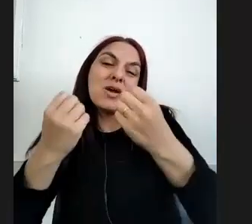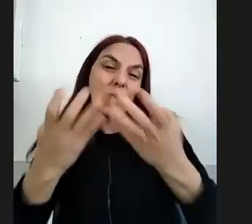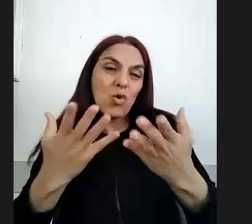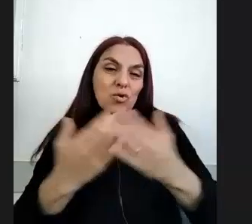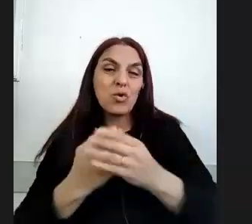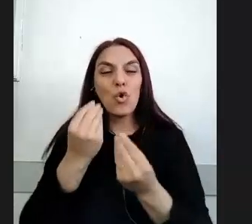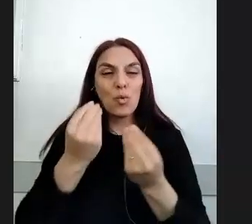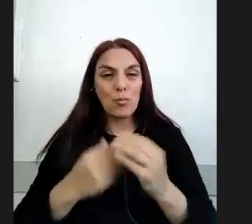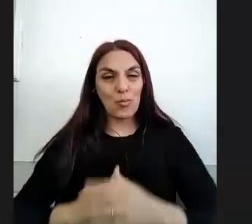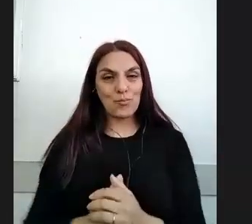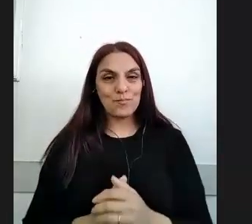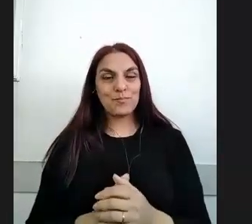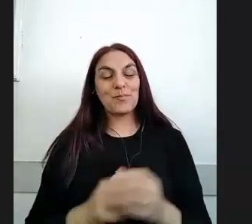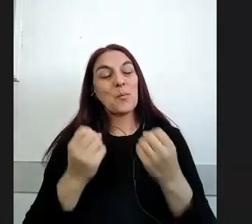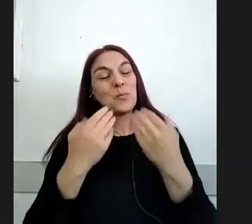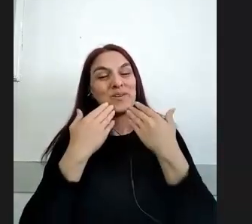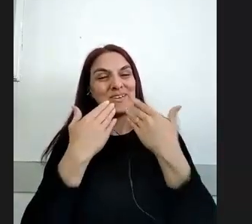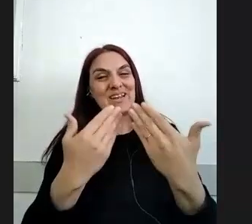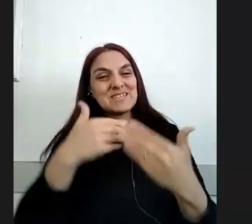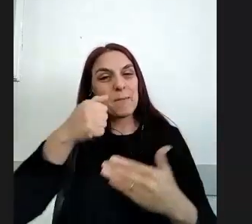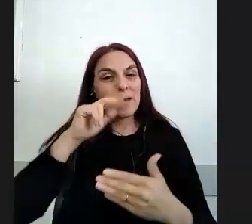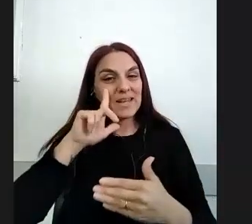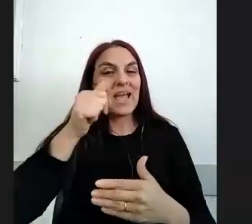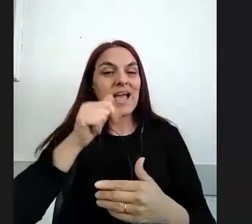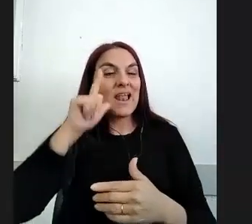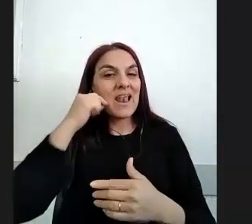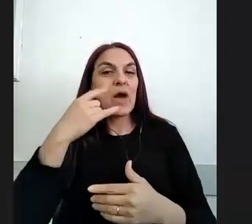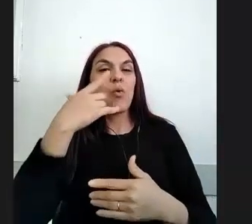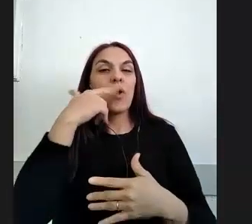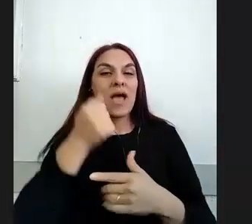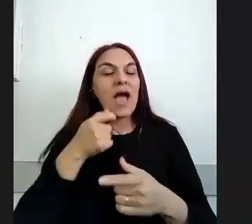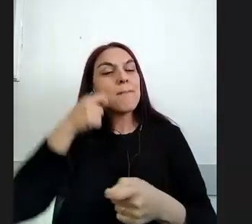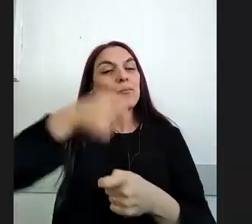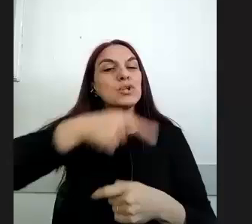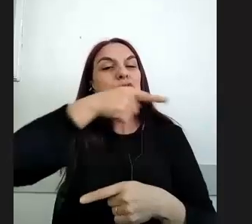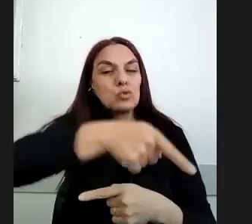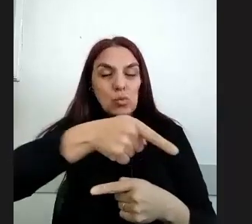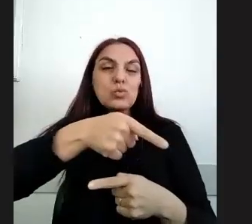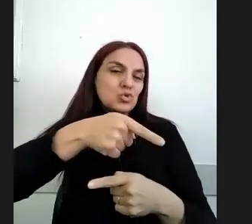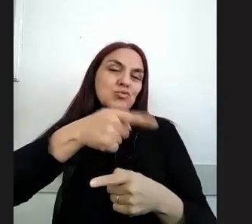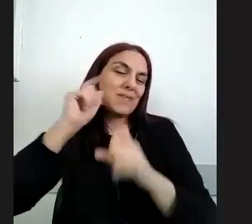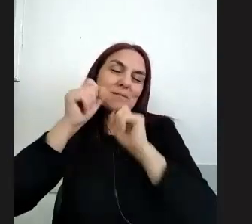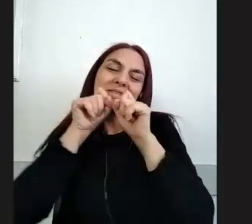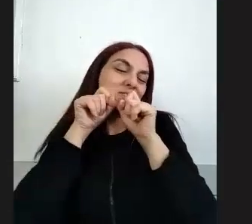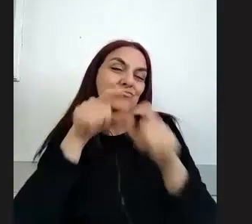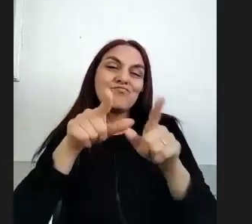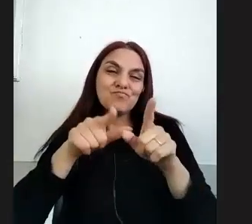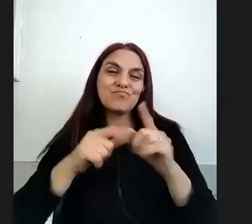bien bien muchísimas gracias María Laura por aportar digamos todas estas experiencias